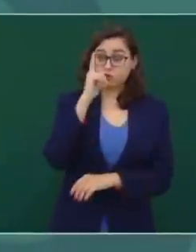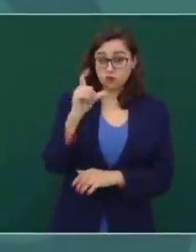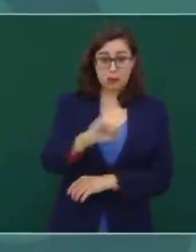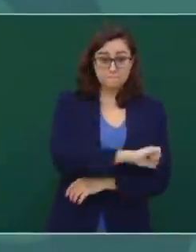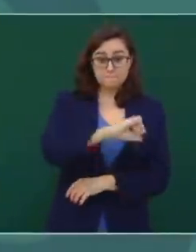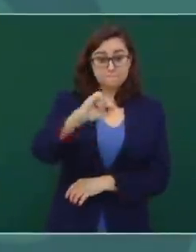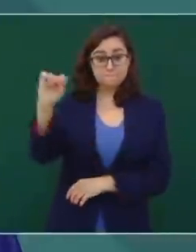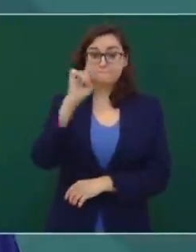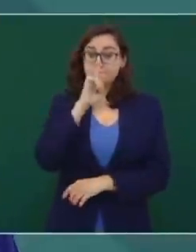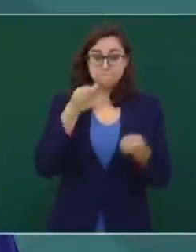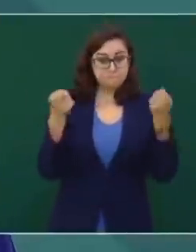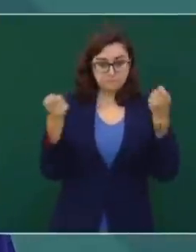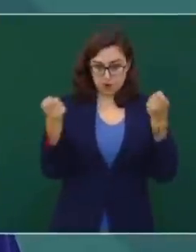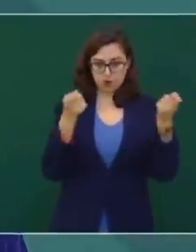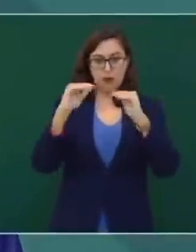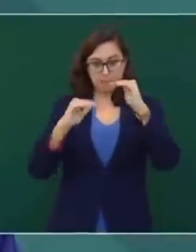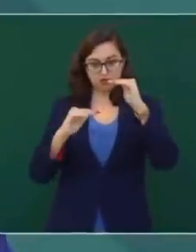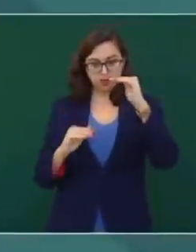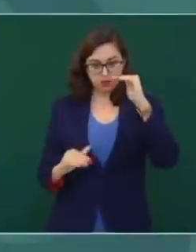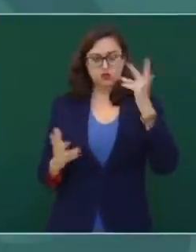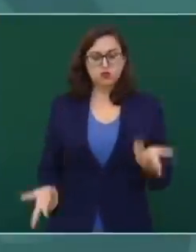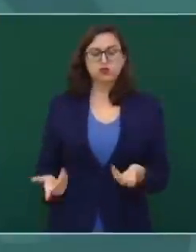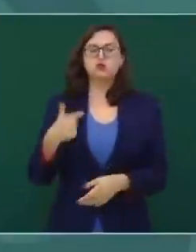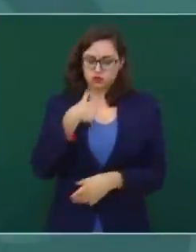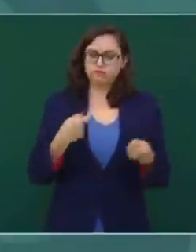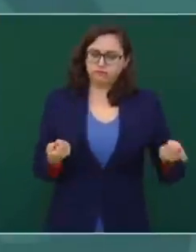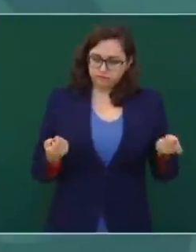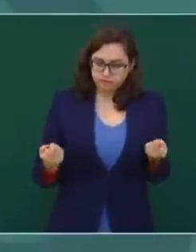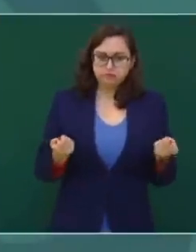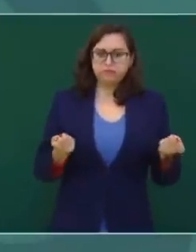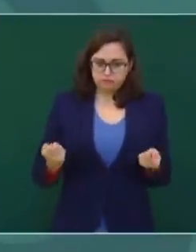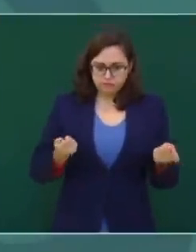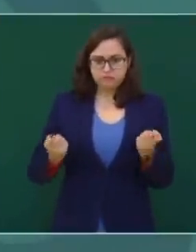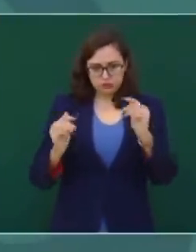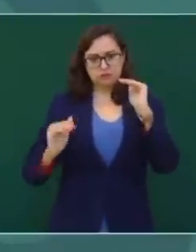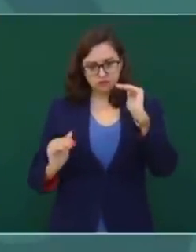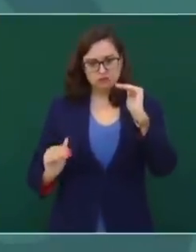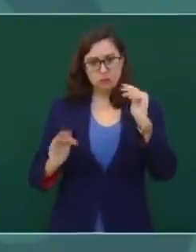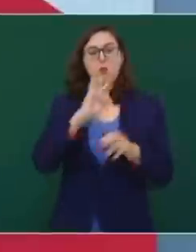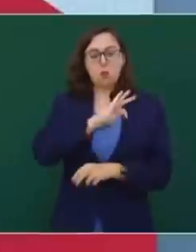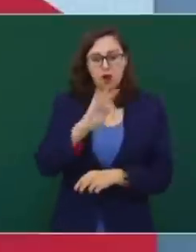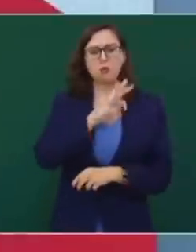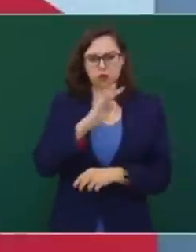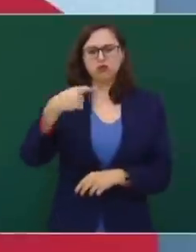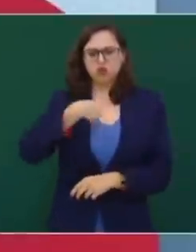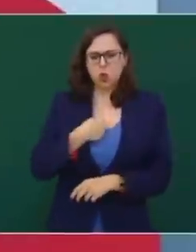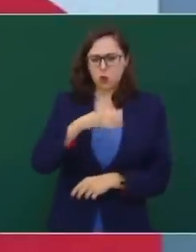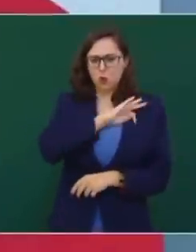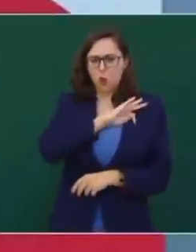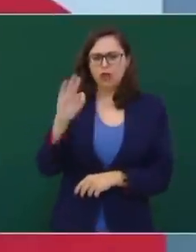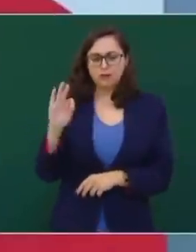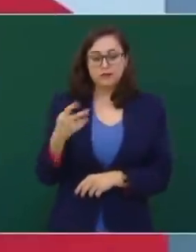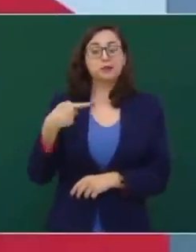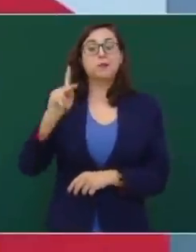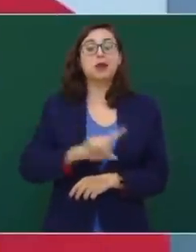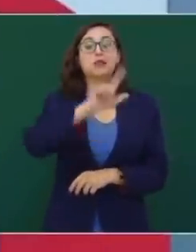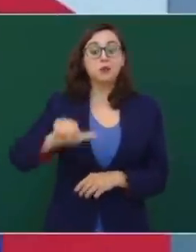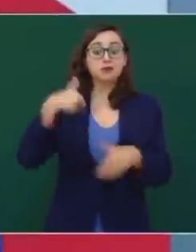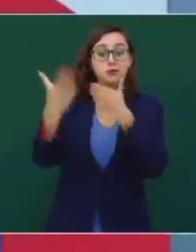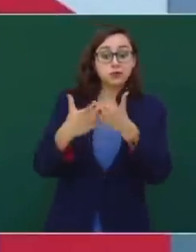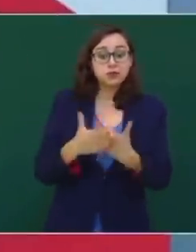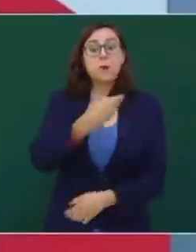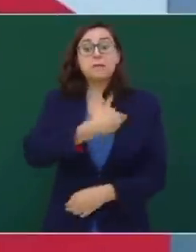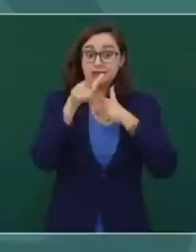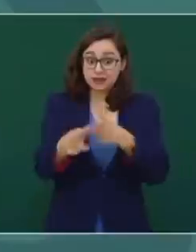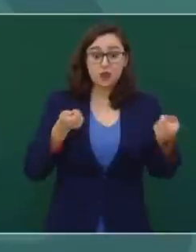términos reales y lo voy a sostener, pero yo lo puedo hacer, podríamos buscar mecanismos, pero los que vienen después van a tener que seguir